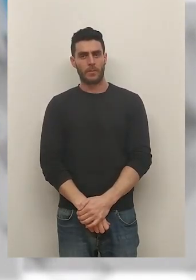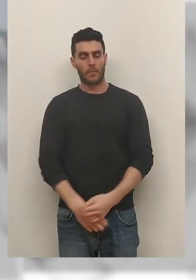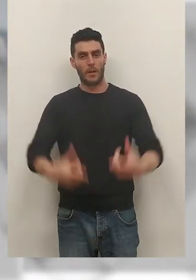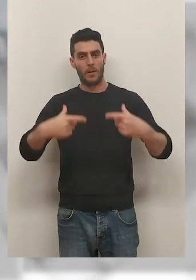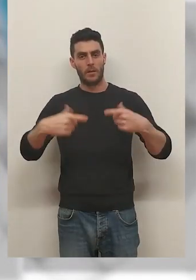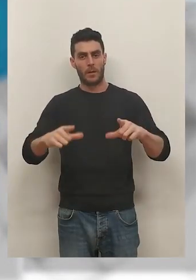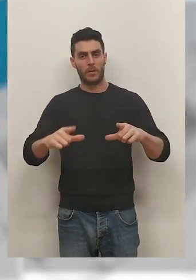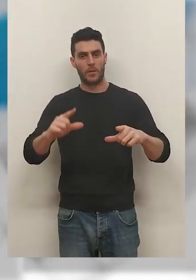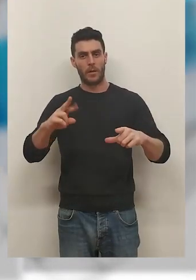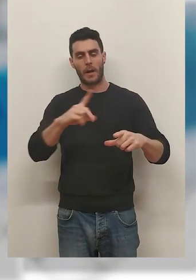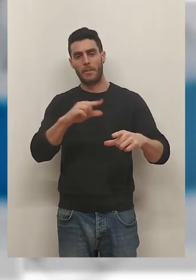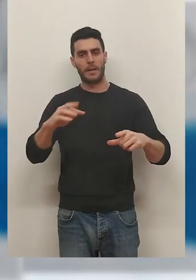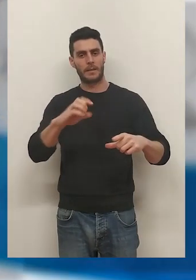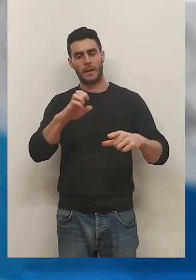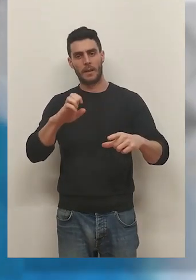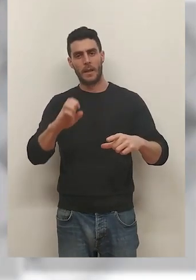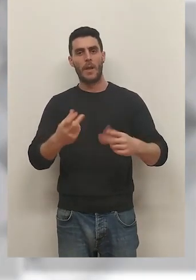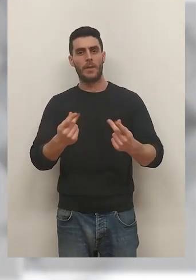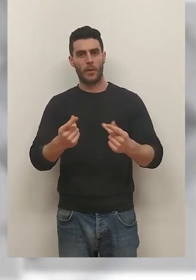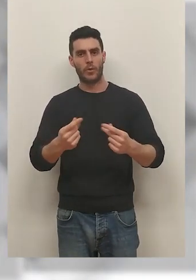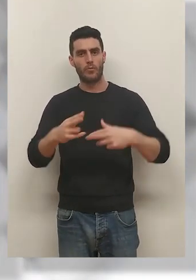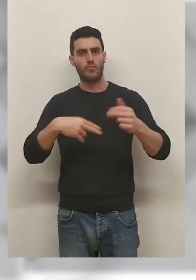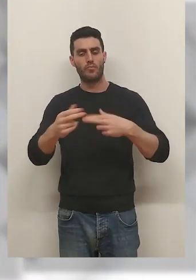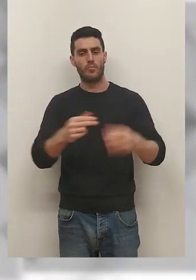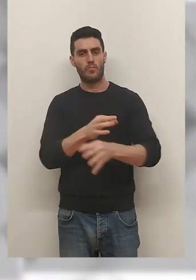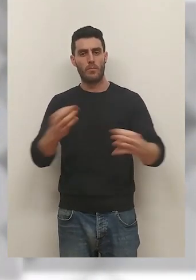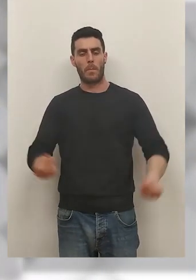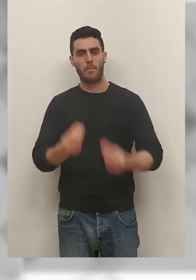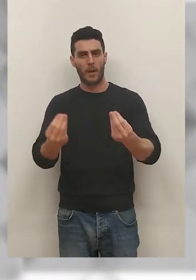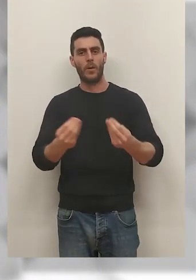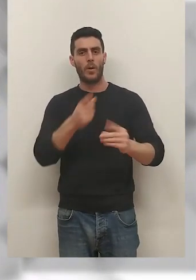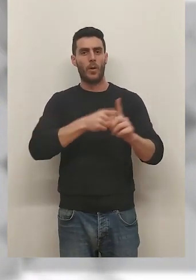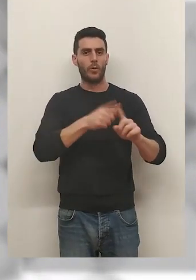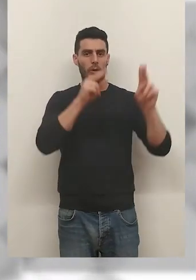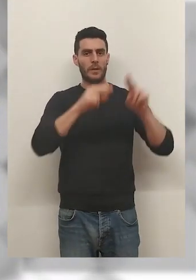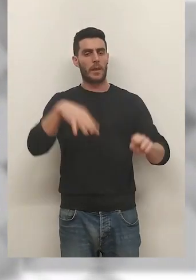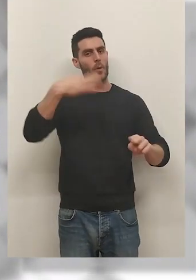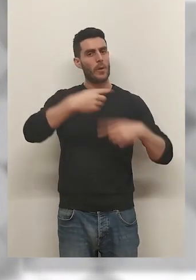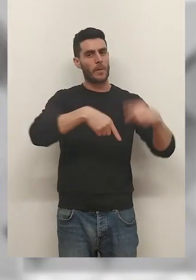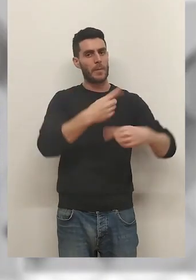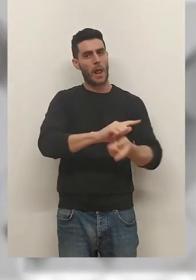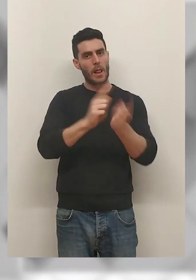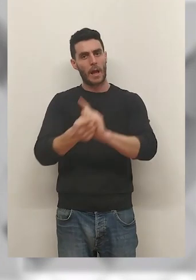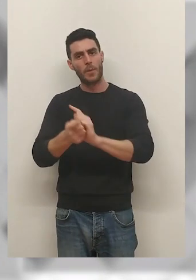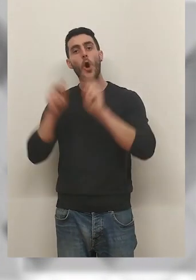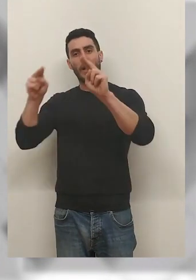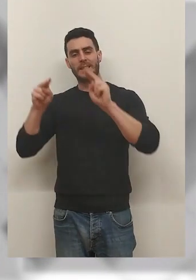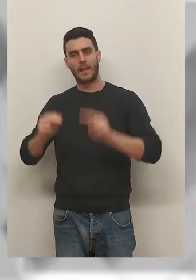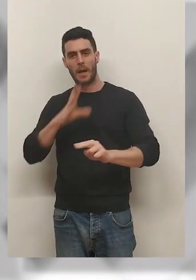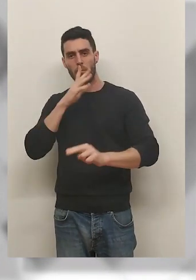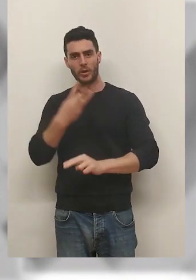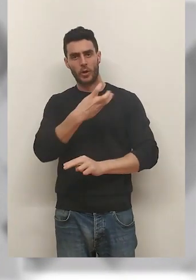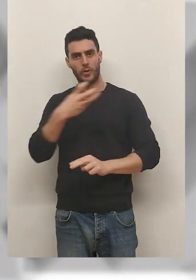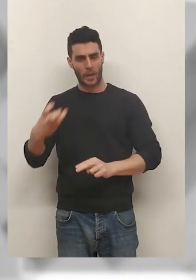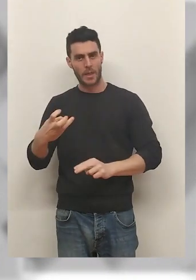El sector Ramblasque de Logroño aumenta su edificabilidad. Su uso pasa de residencial unifamiliar a residencial, con lo que las cerca